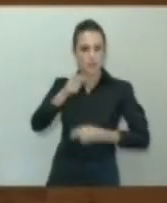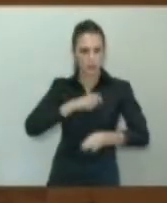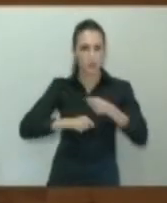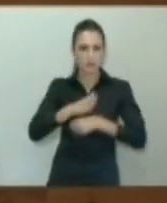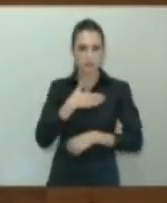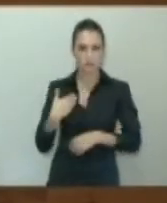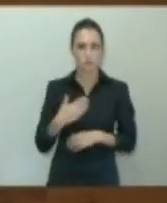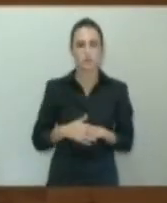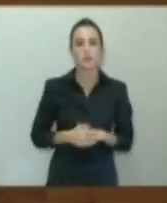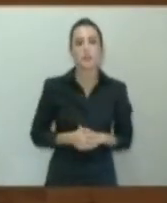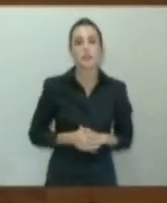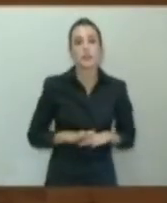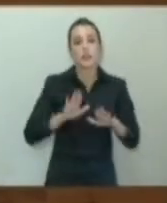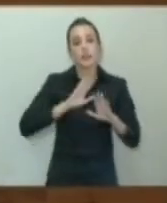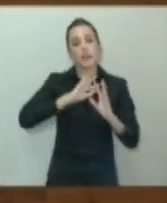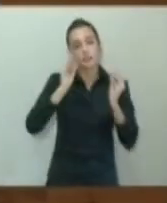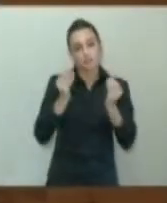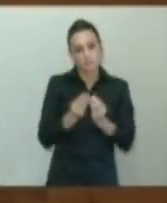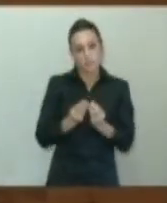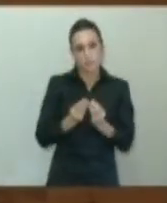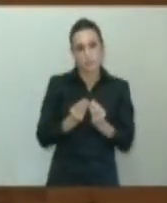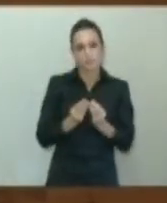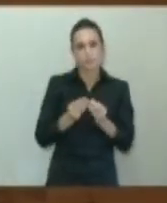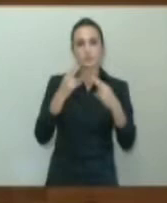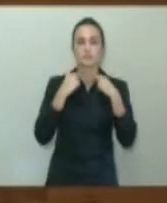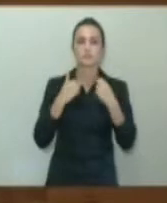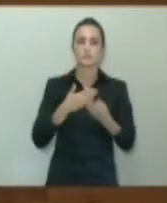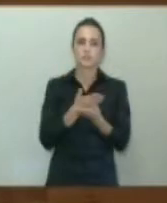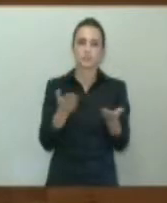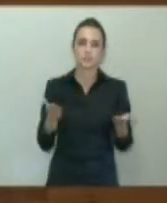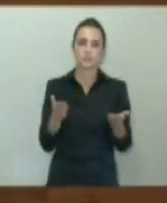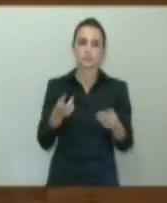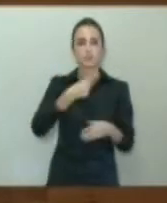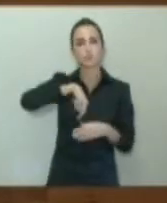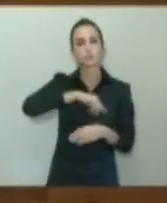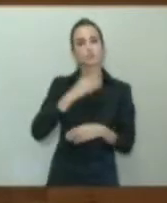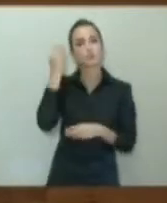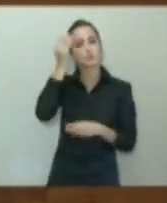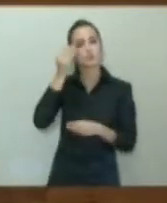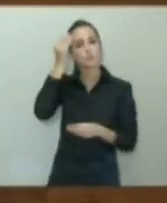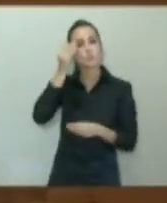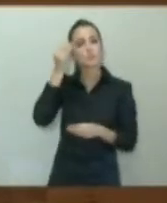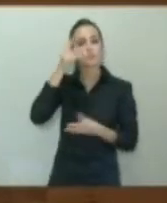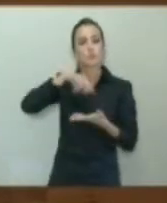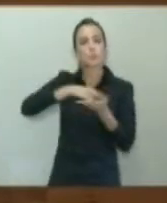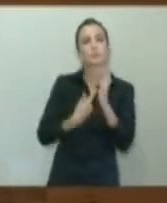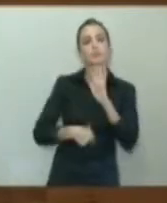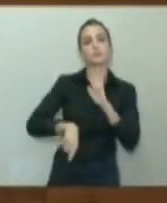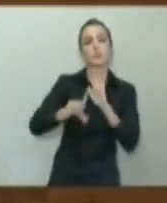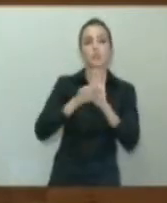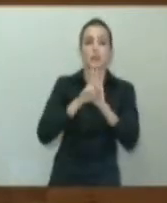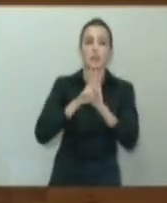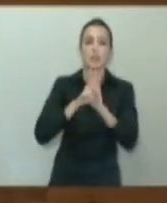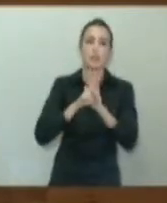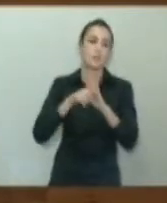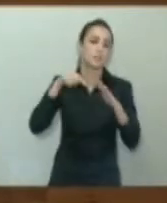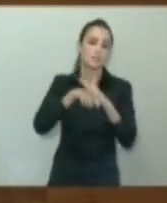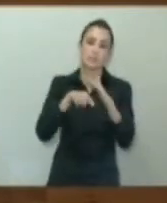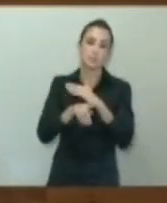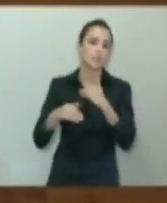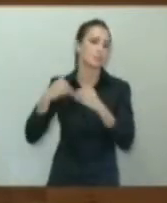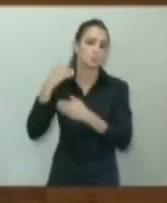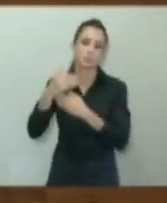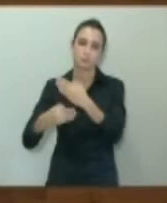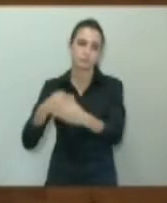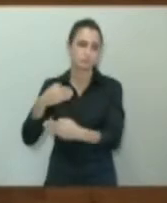En definitiva, señorías, consideramos que este proyecto de ley ya ha visto demorada su tramitación más de lo